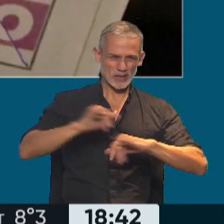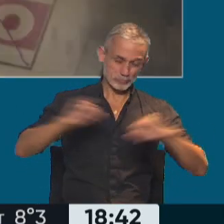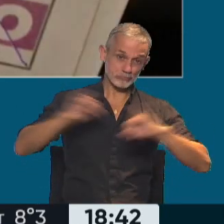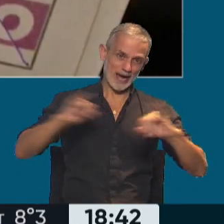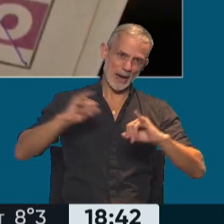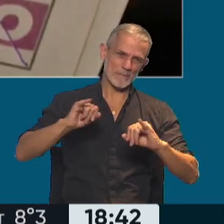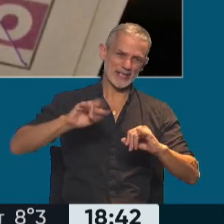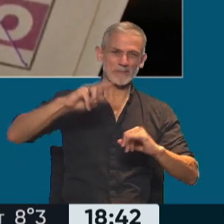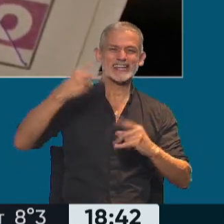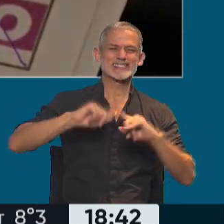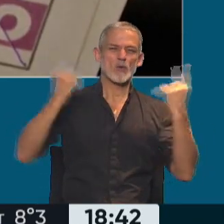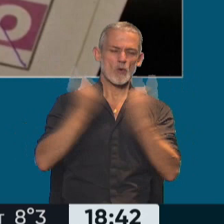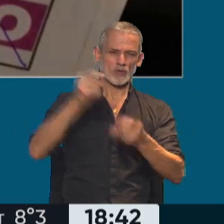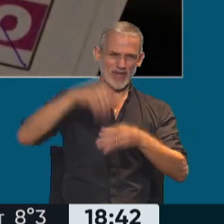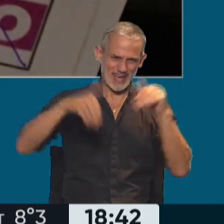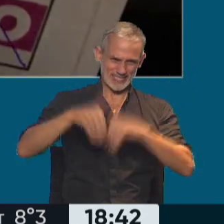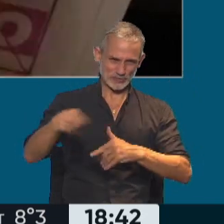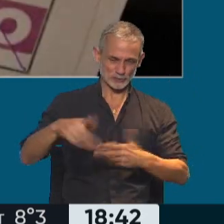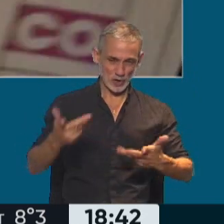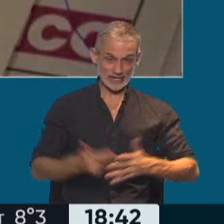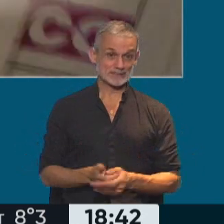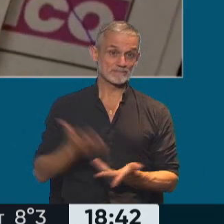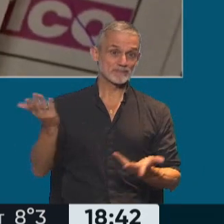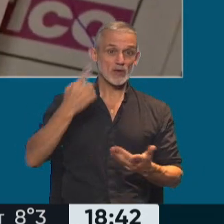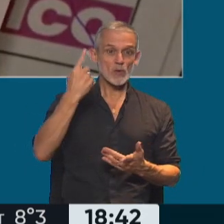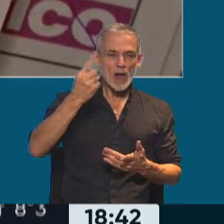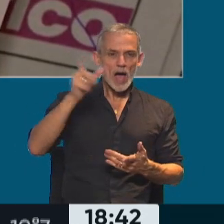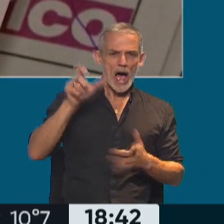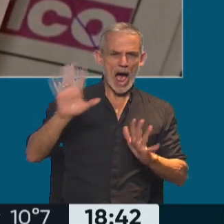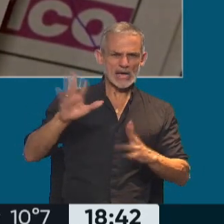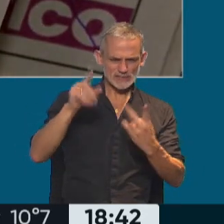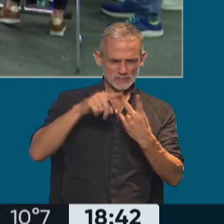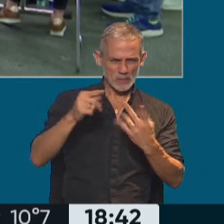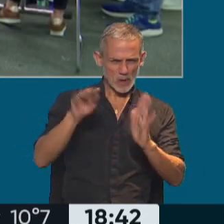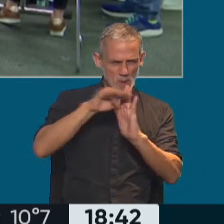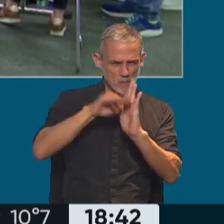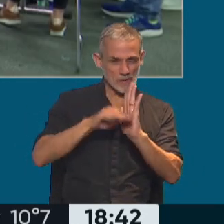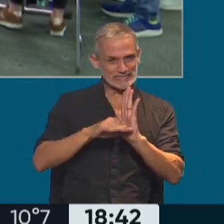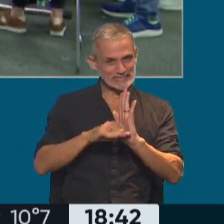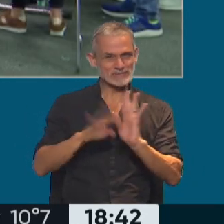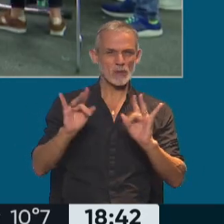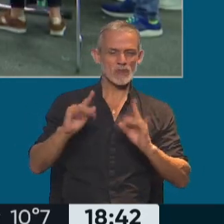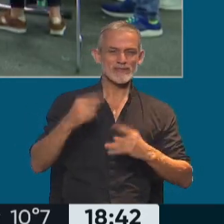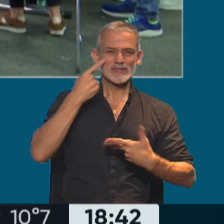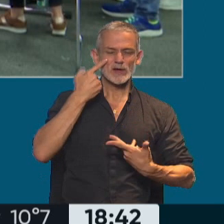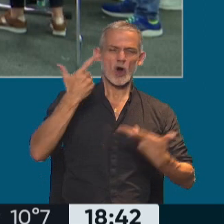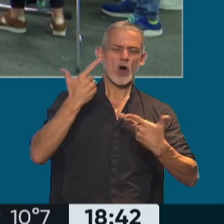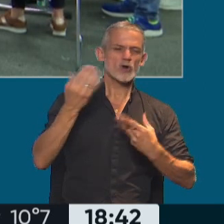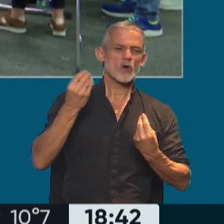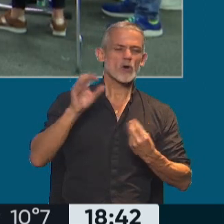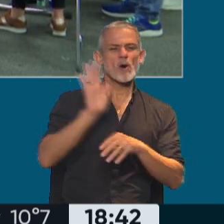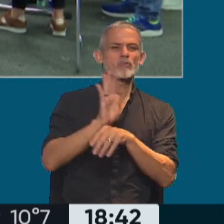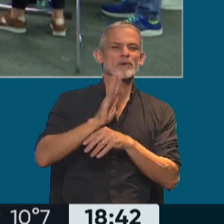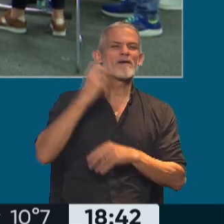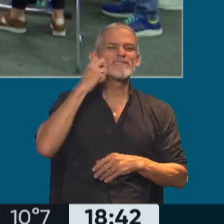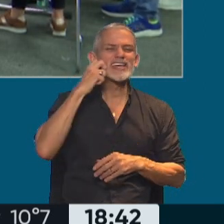esta campaña para la Segunda Vuelta. Pero, bueno, un candidato con estas particularidades que contábamos, que lo conocen como el